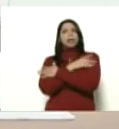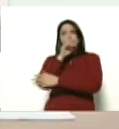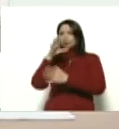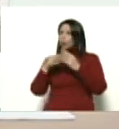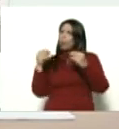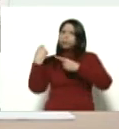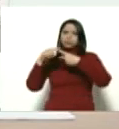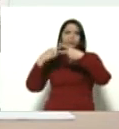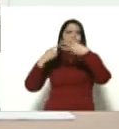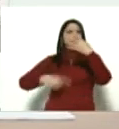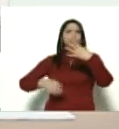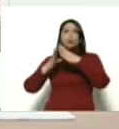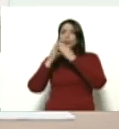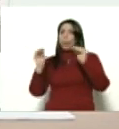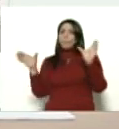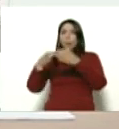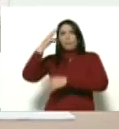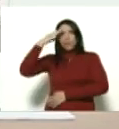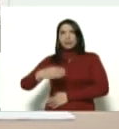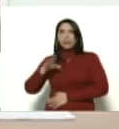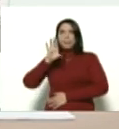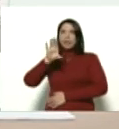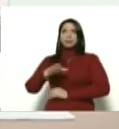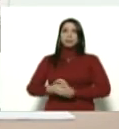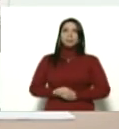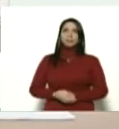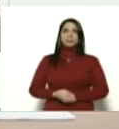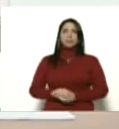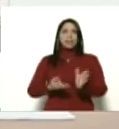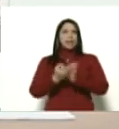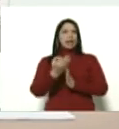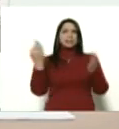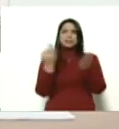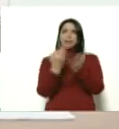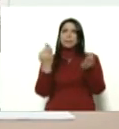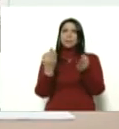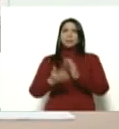felicidades a todos los militares de la patria, leales siempre.